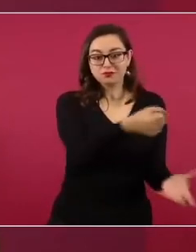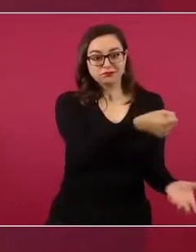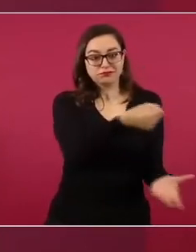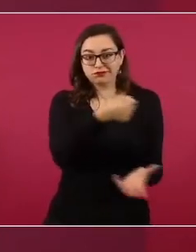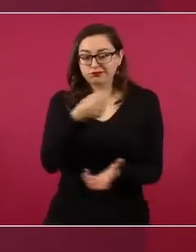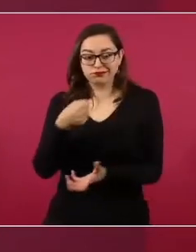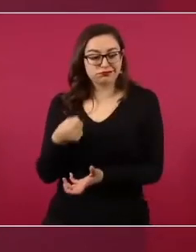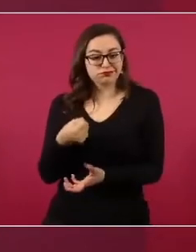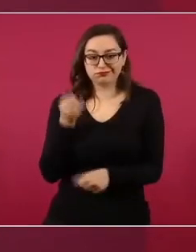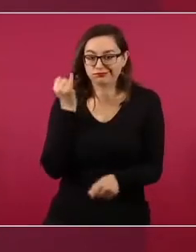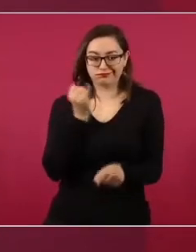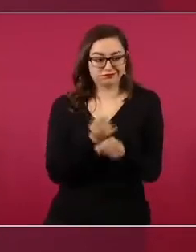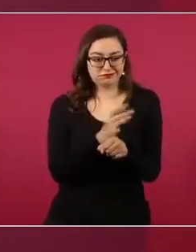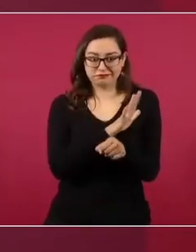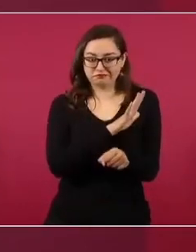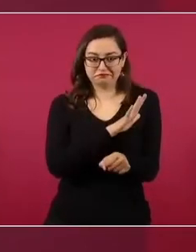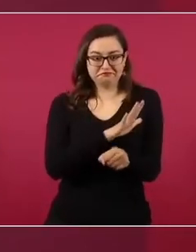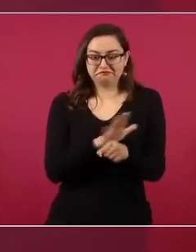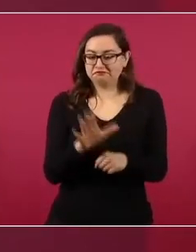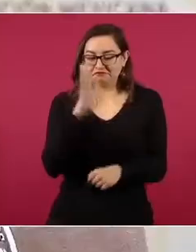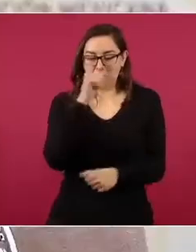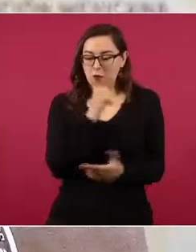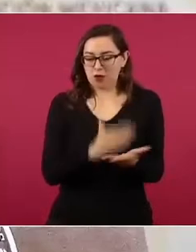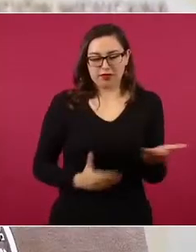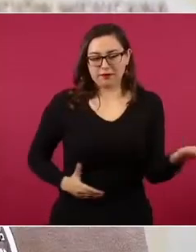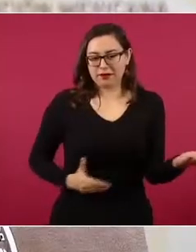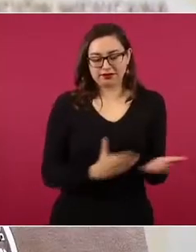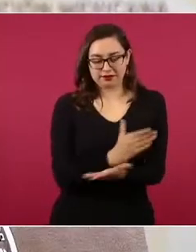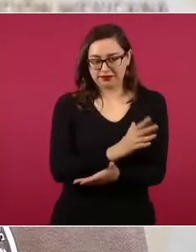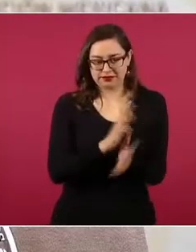tiene ninguna injerencia.